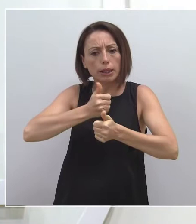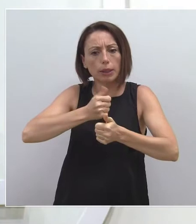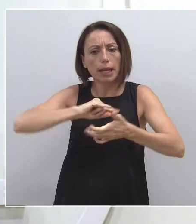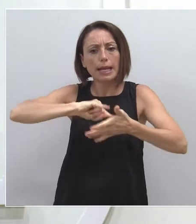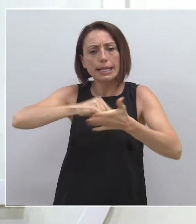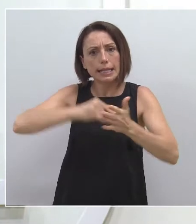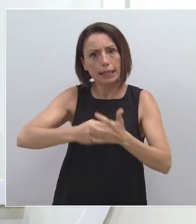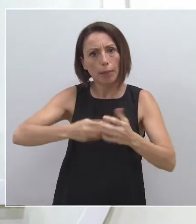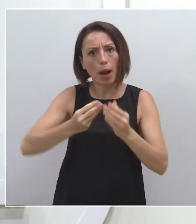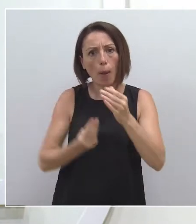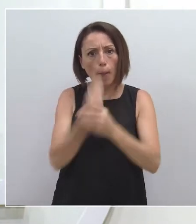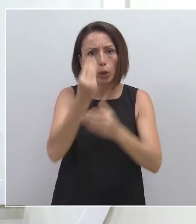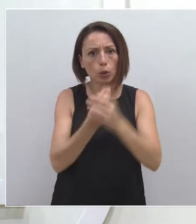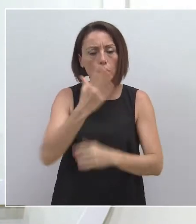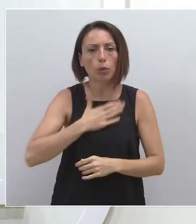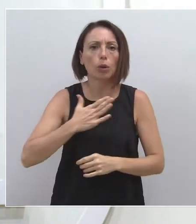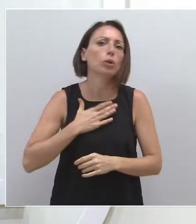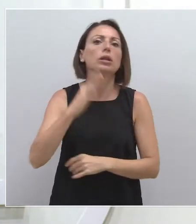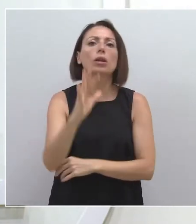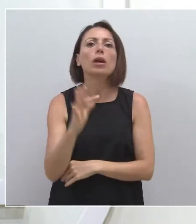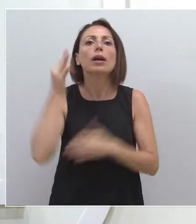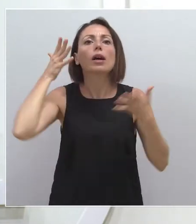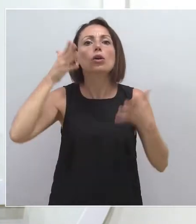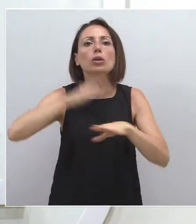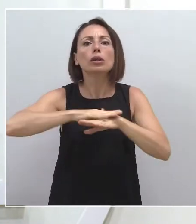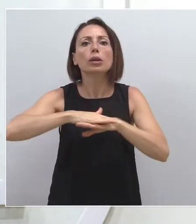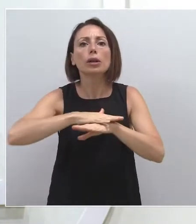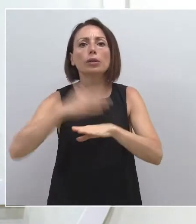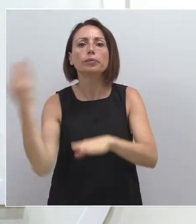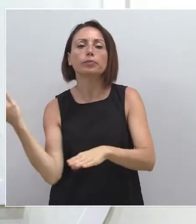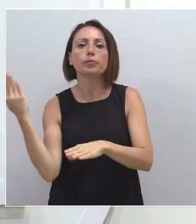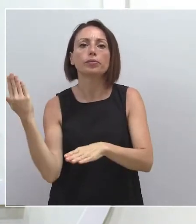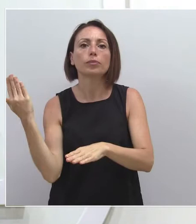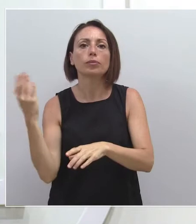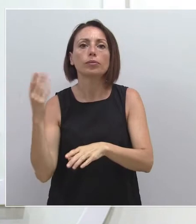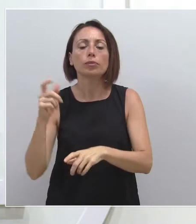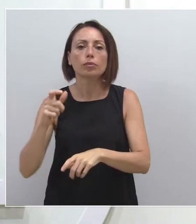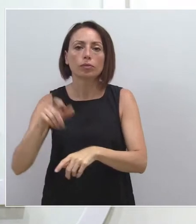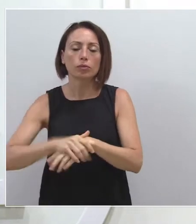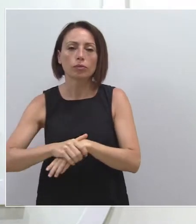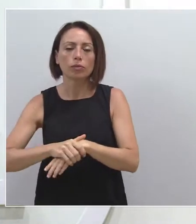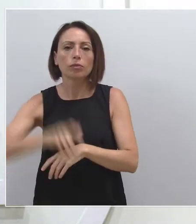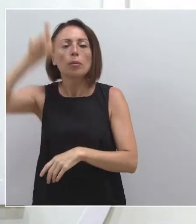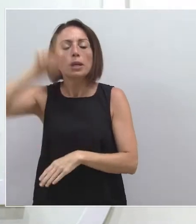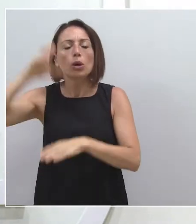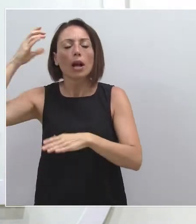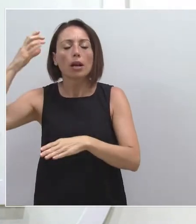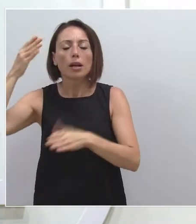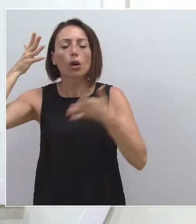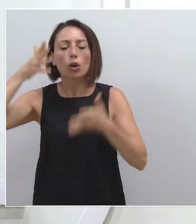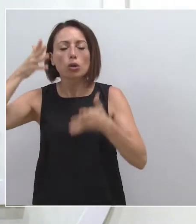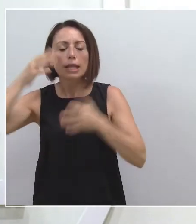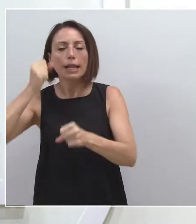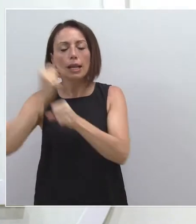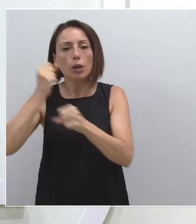sistema productivo. Además, el Consejo de Gobierno, a propuesta del Consejero de Empleo, Universidades e Investigación, ha